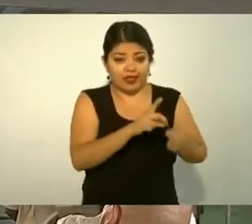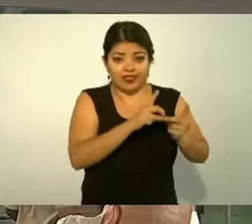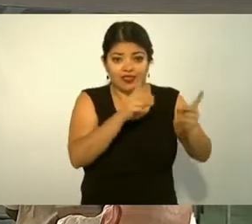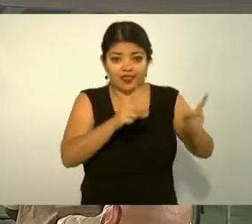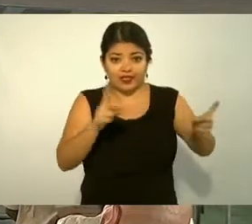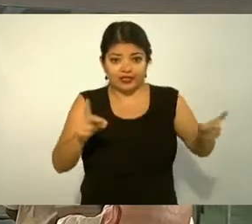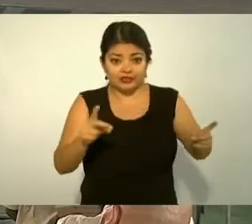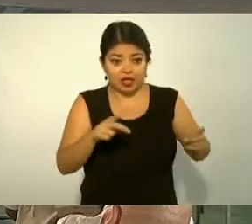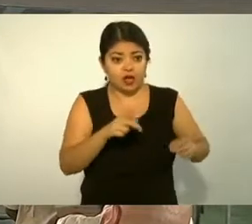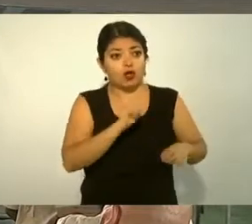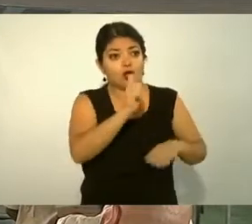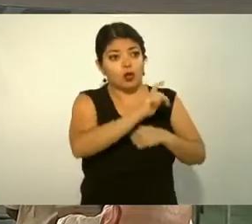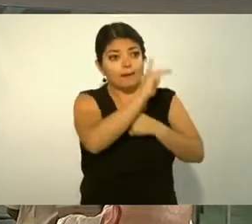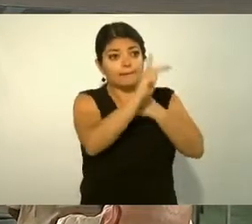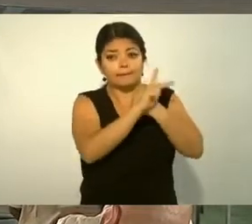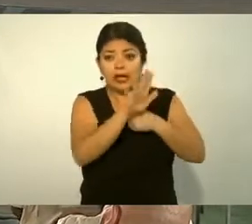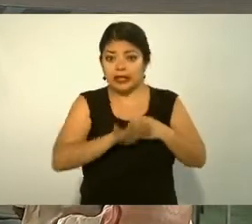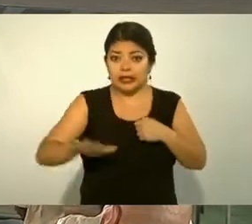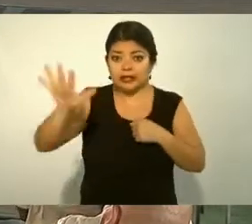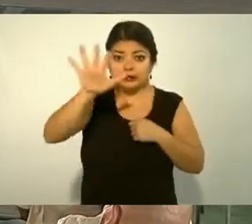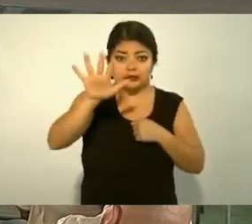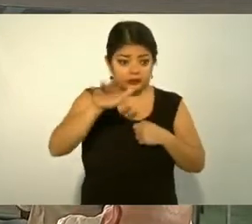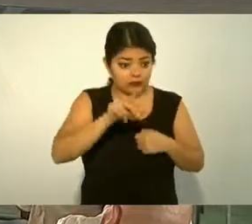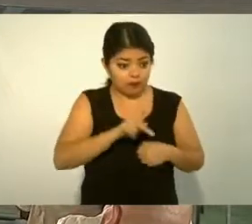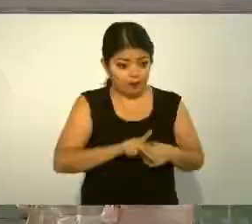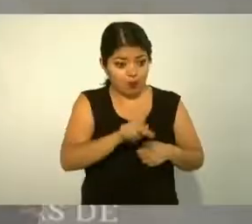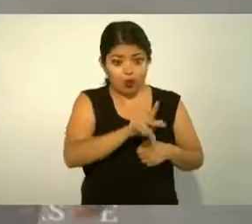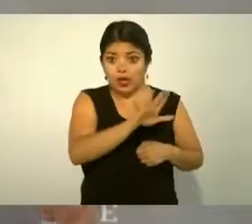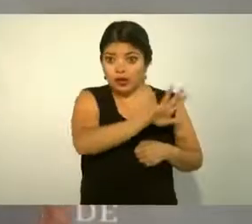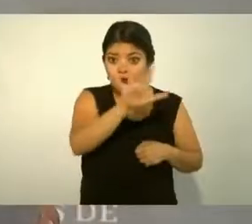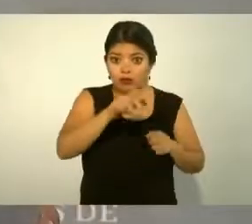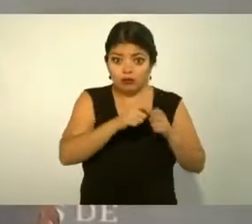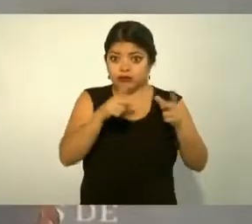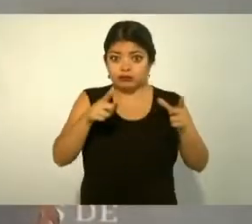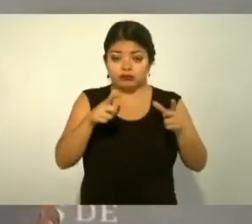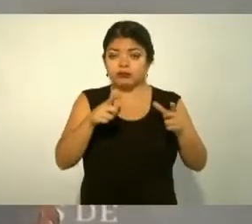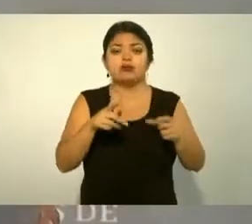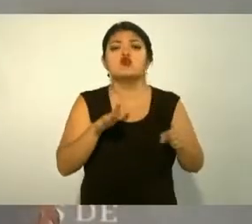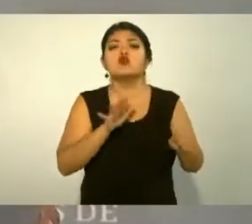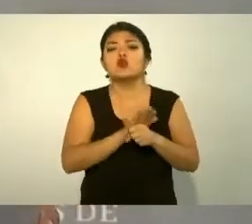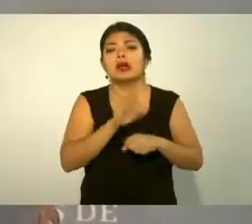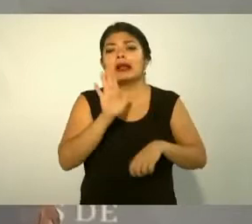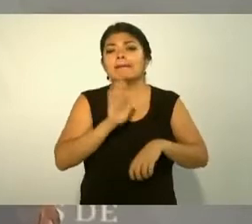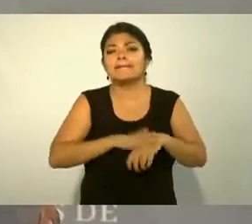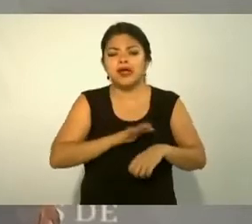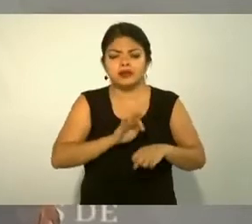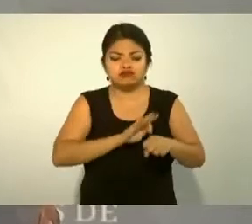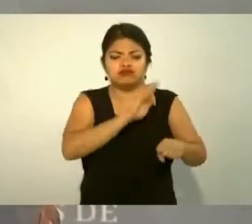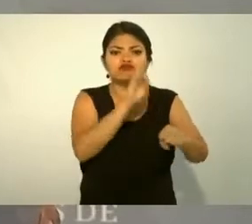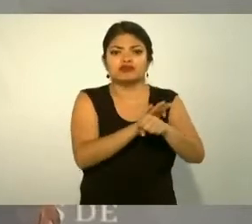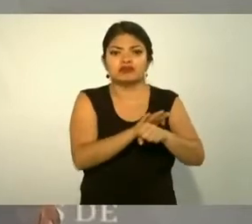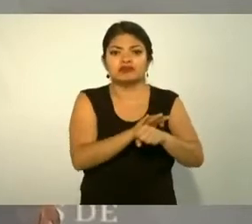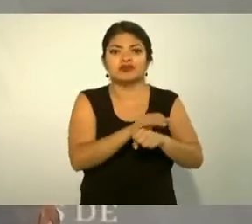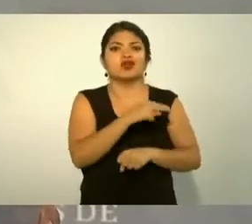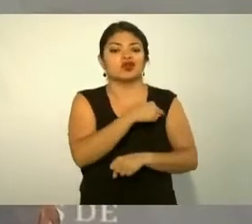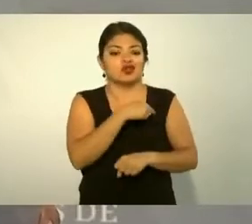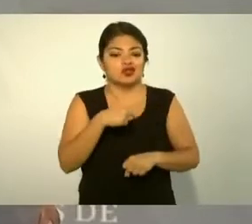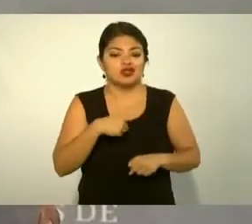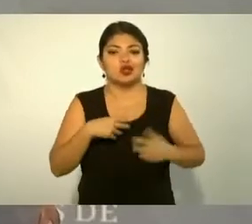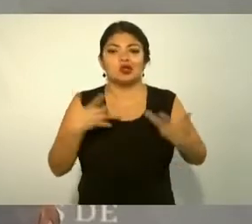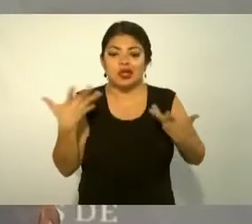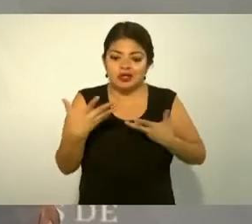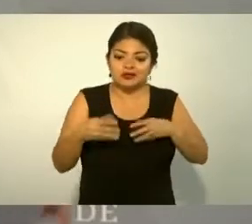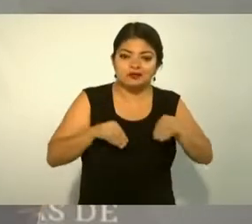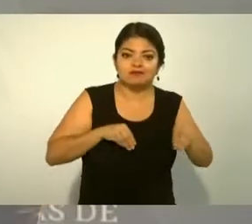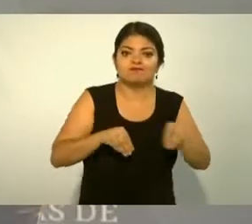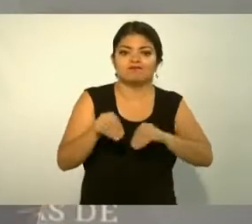naciones y de los pueblos lo que tenemos que hacer es fortalecer nuestra actividad productiva